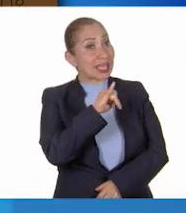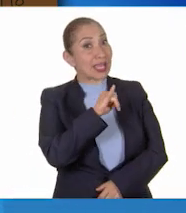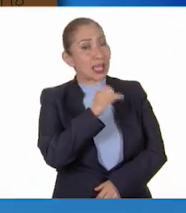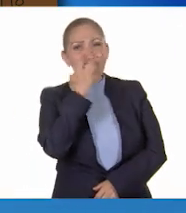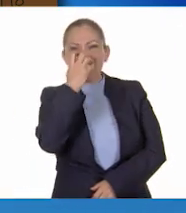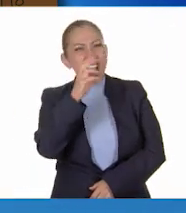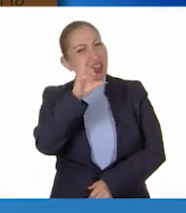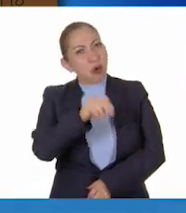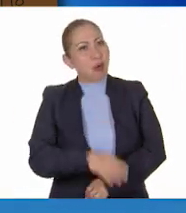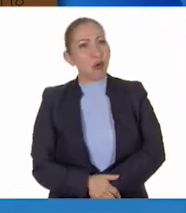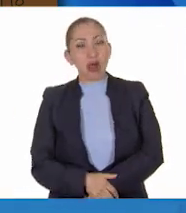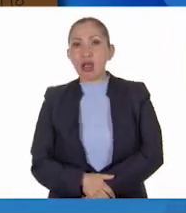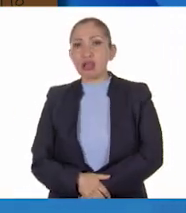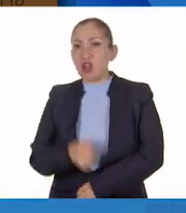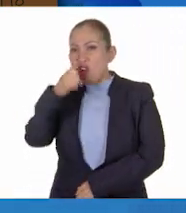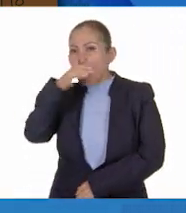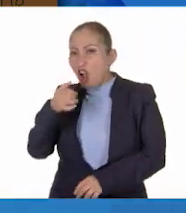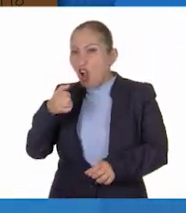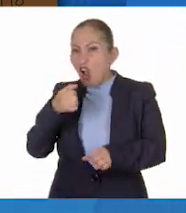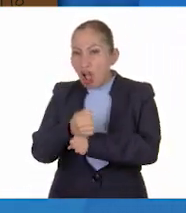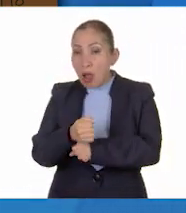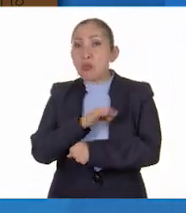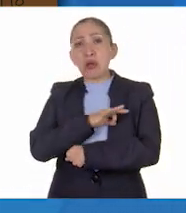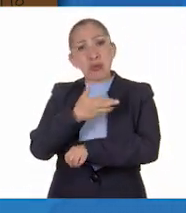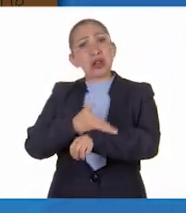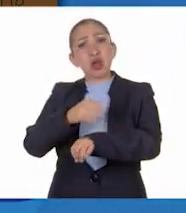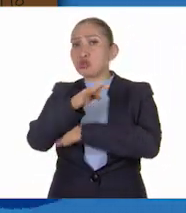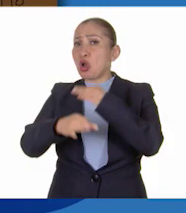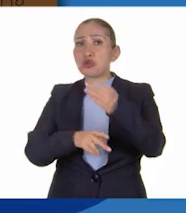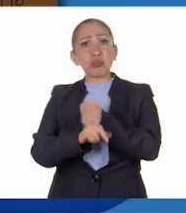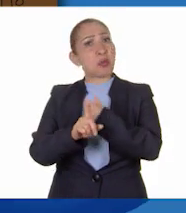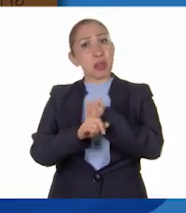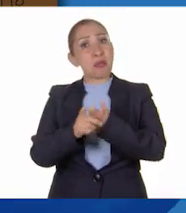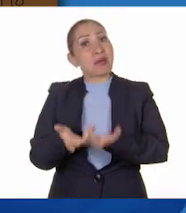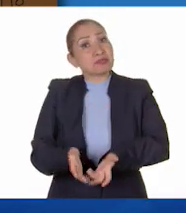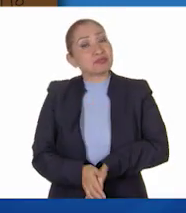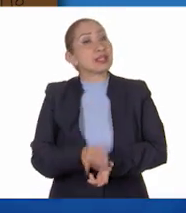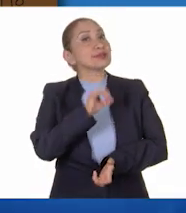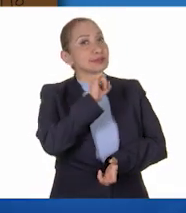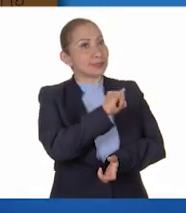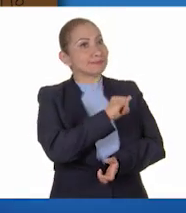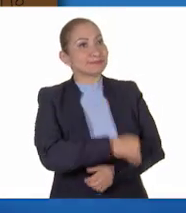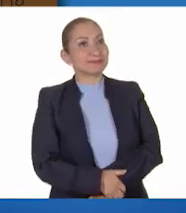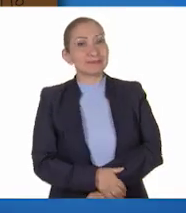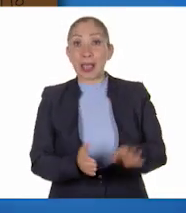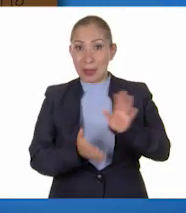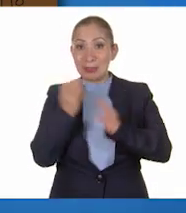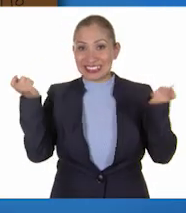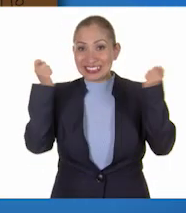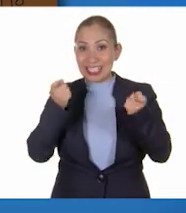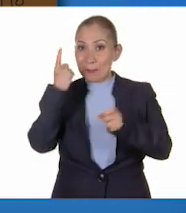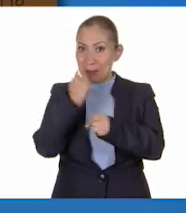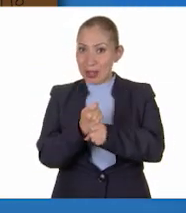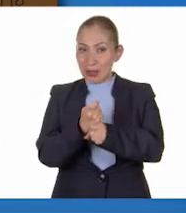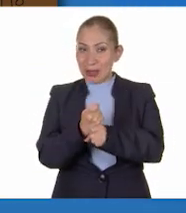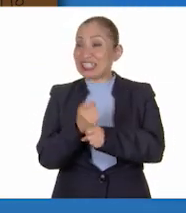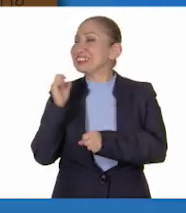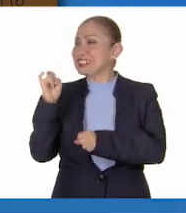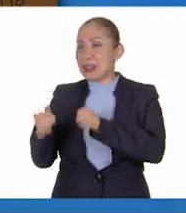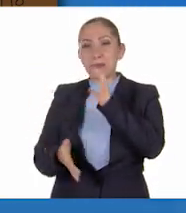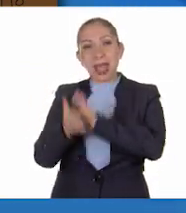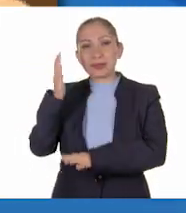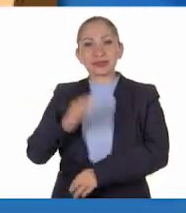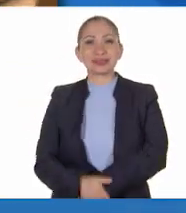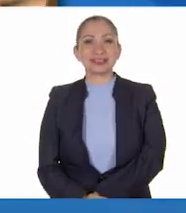sin gritarnos. Sin violencia podemos solucionar todos los conflictos. Sí, vamos a saltar la cuerda primero. ¡Sí,